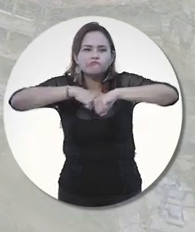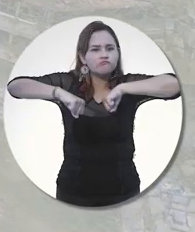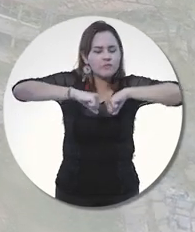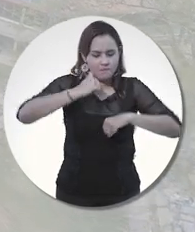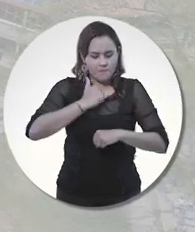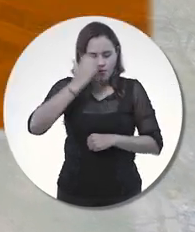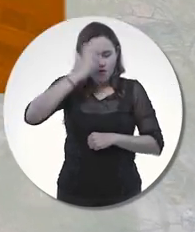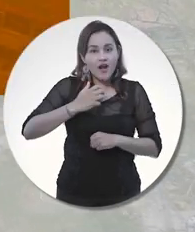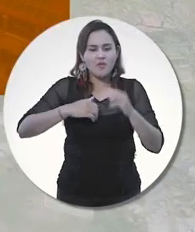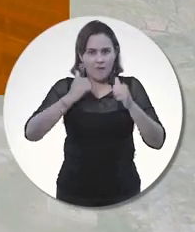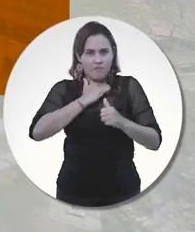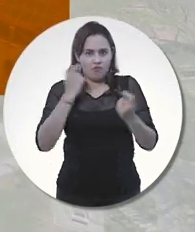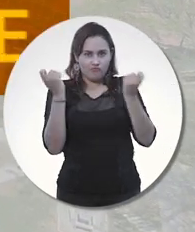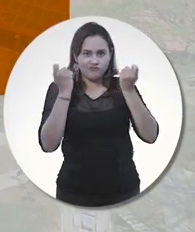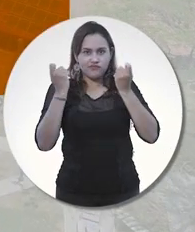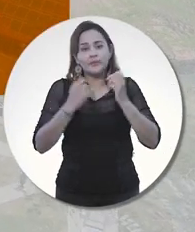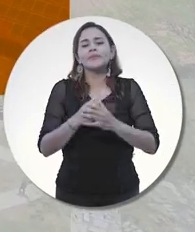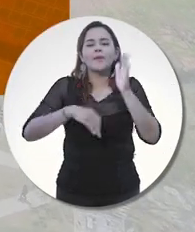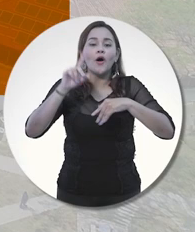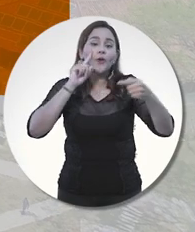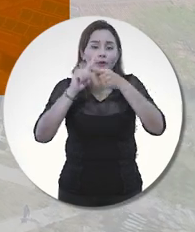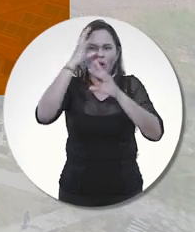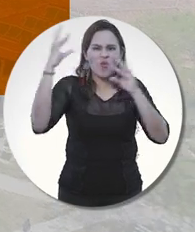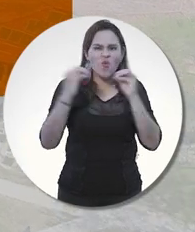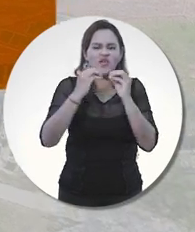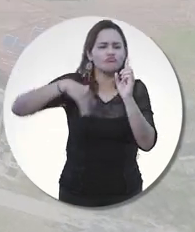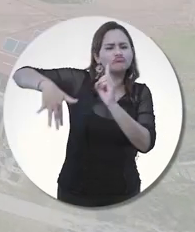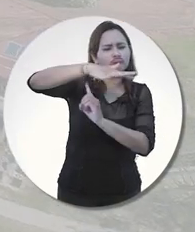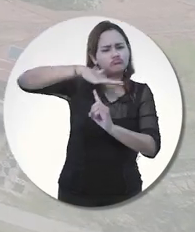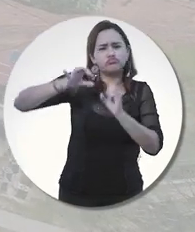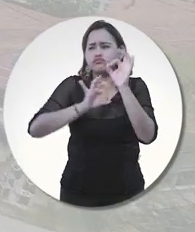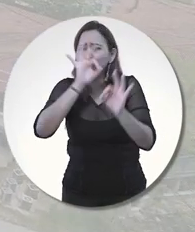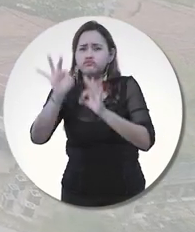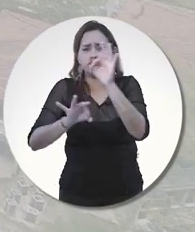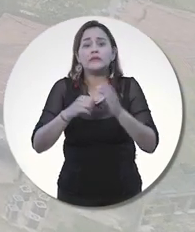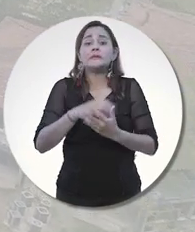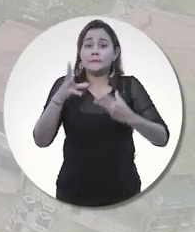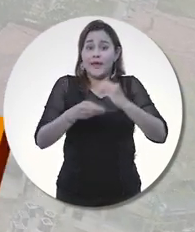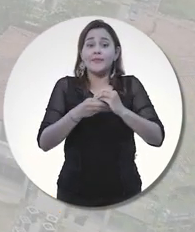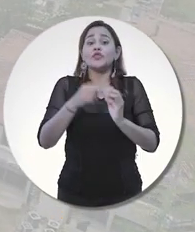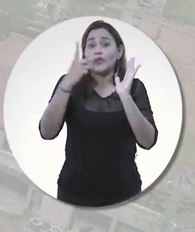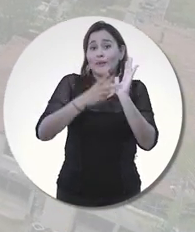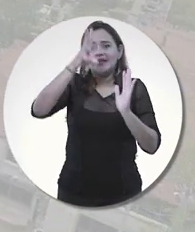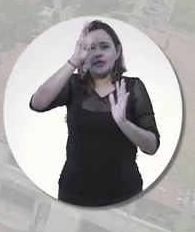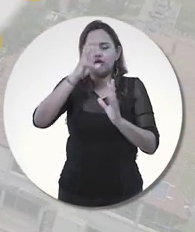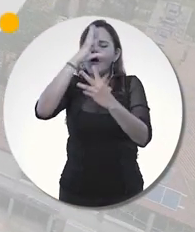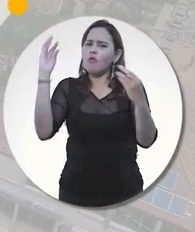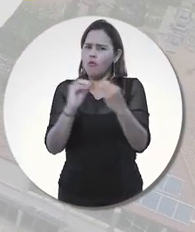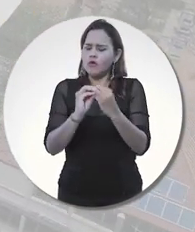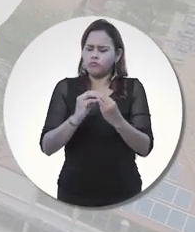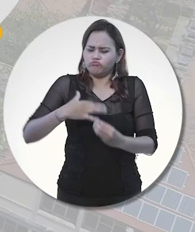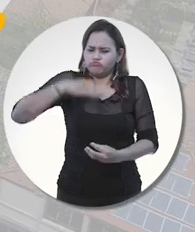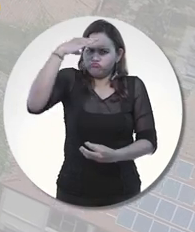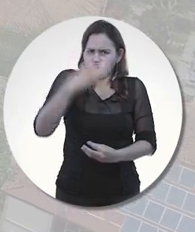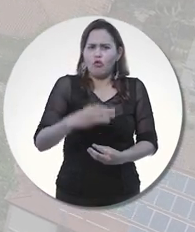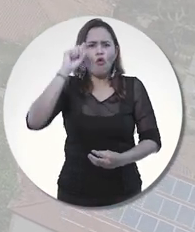Se adoptó el Pacto Ético por la Calidad Educativa Sostenible y en 2018 se adoptó la Política de Integridad y